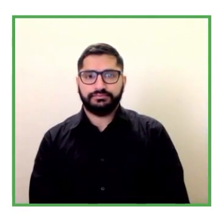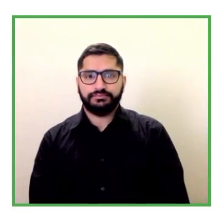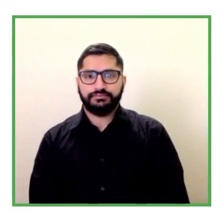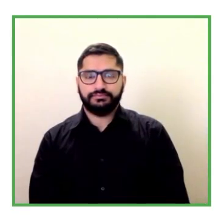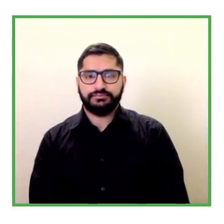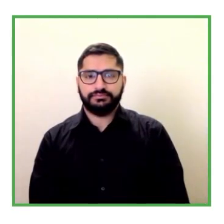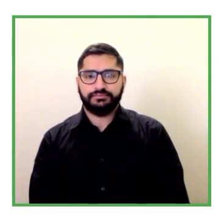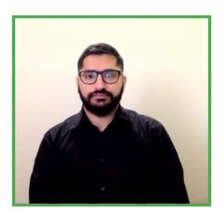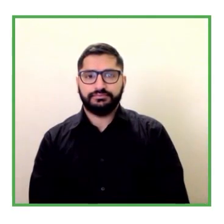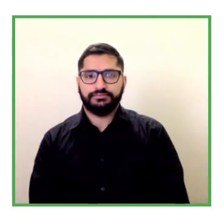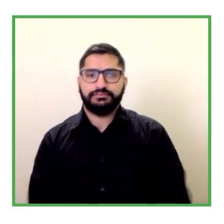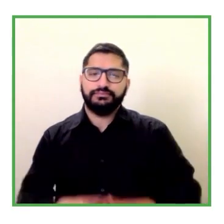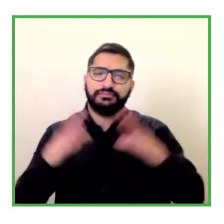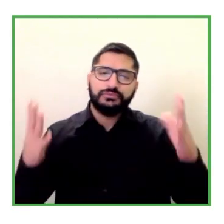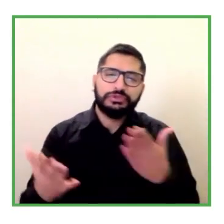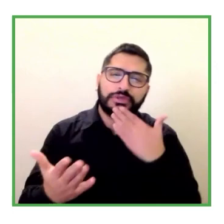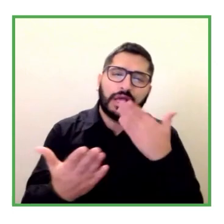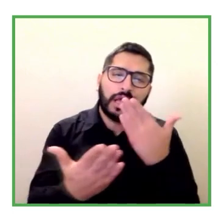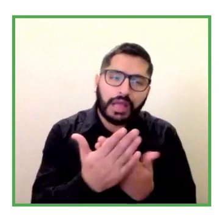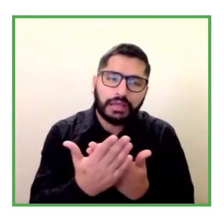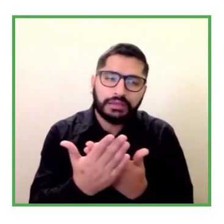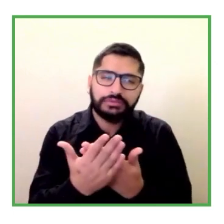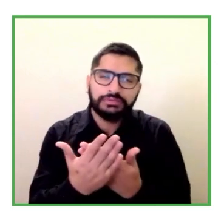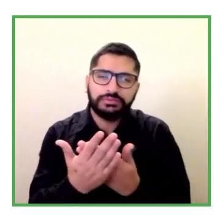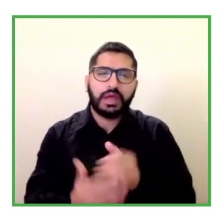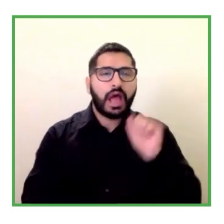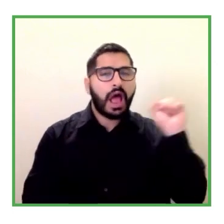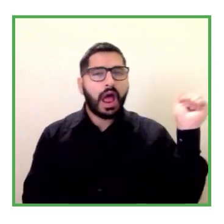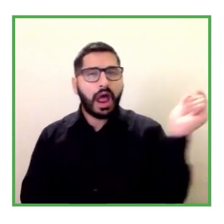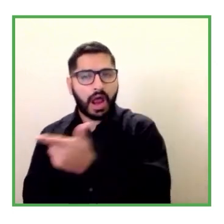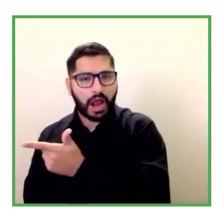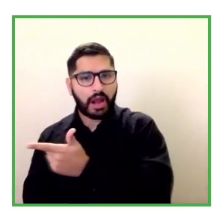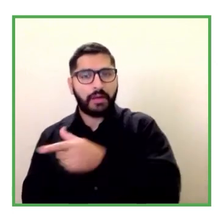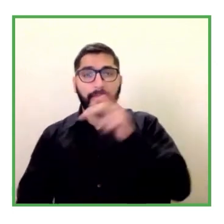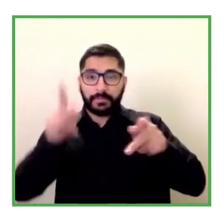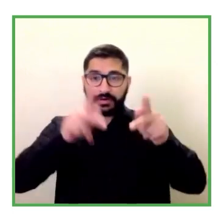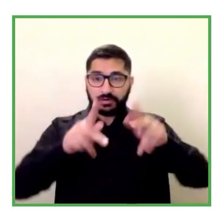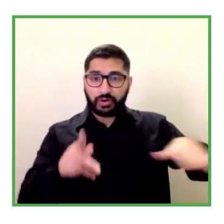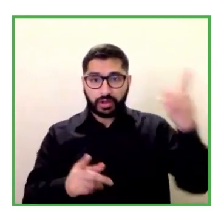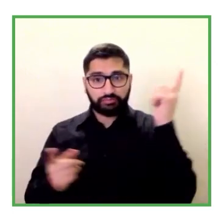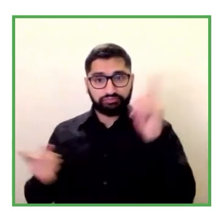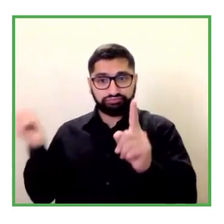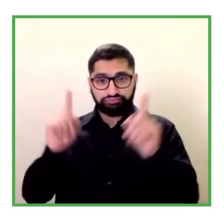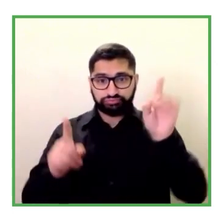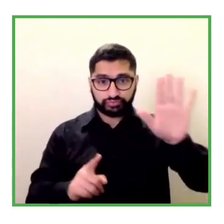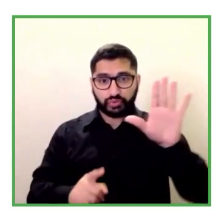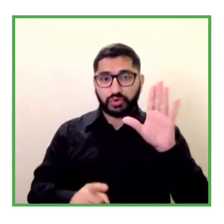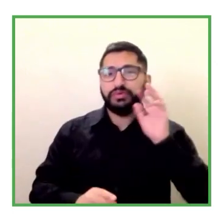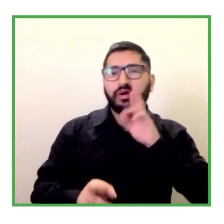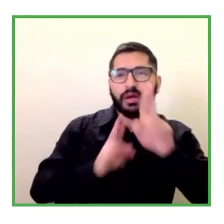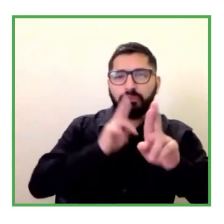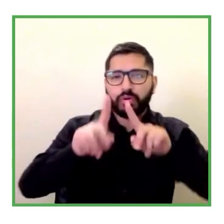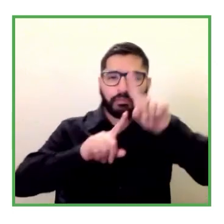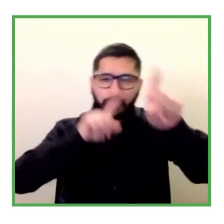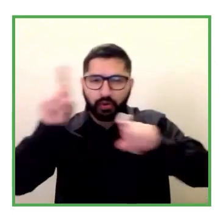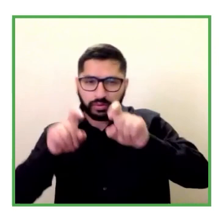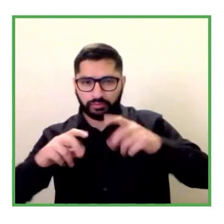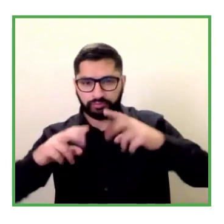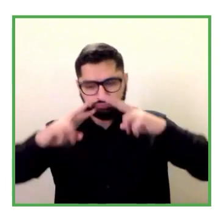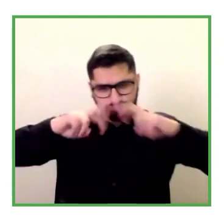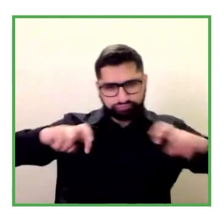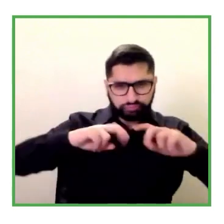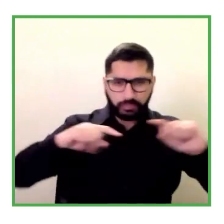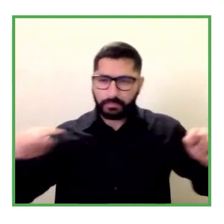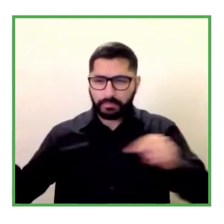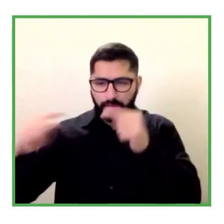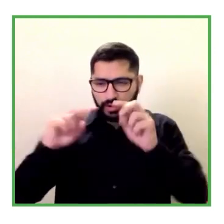muchísimas gracias a todas las personas expositoras por haber respondido a estas preguntas del panel y también por vuestra participación en esta